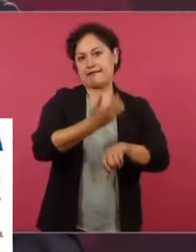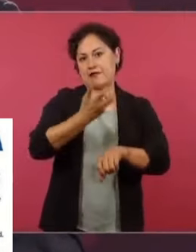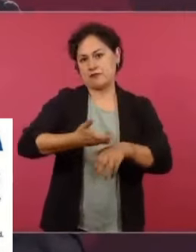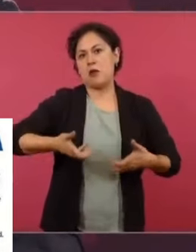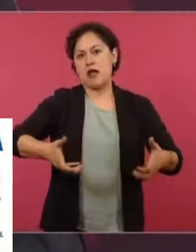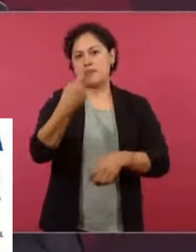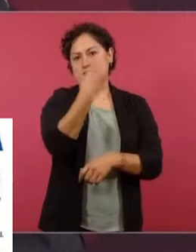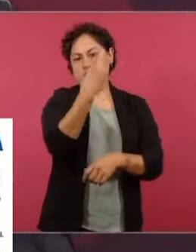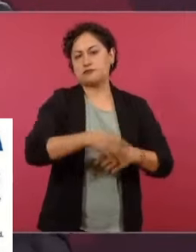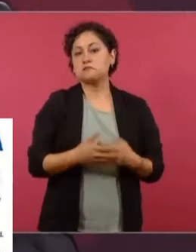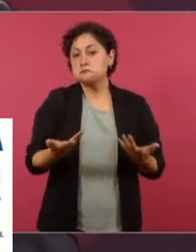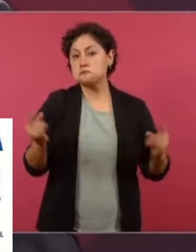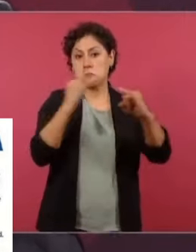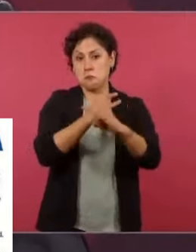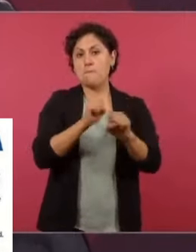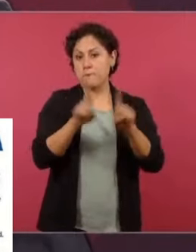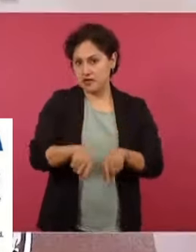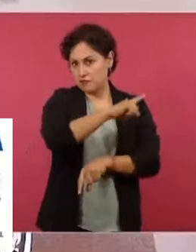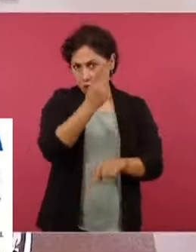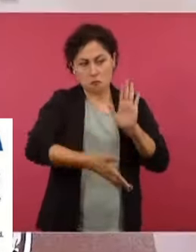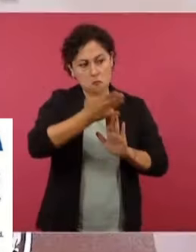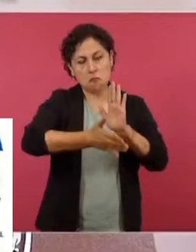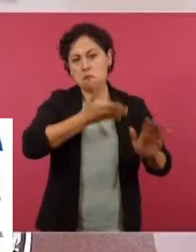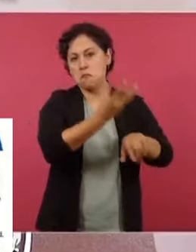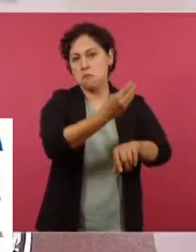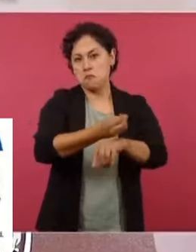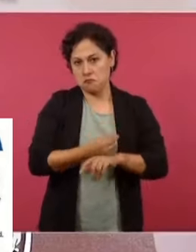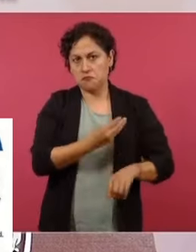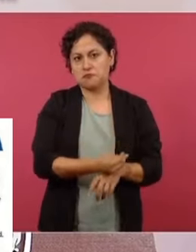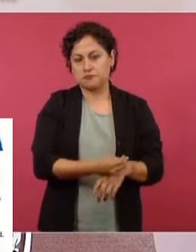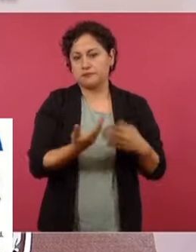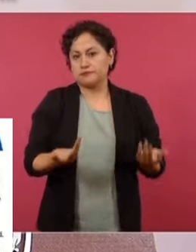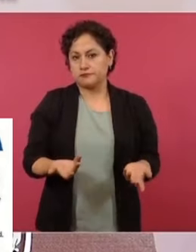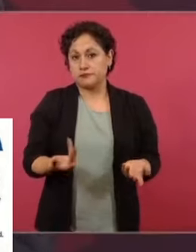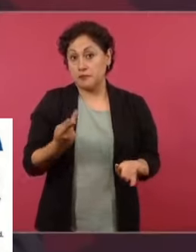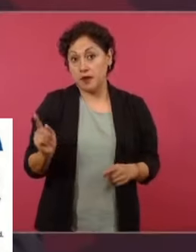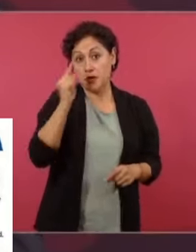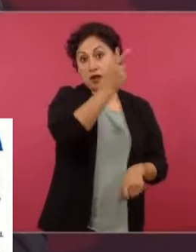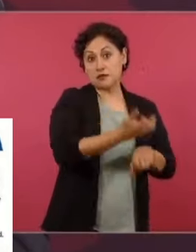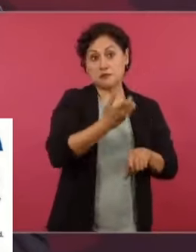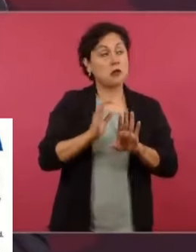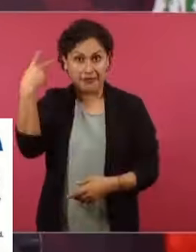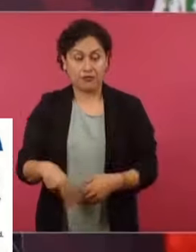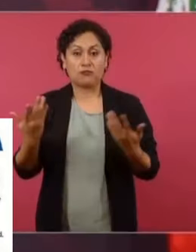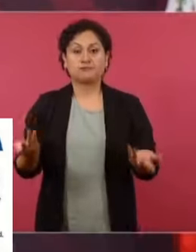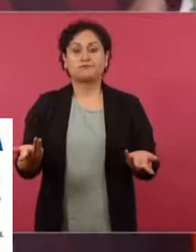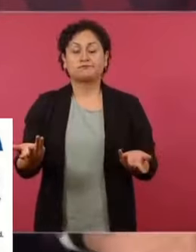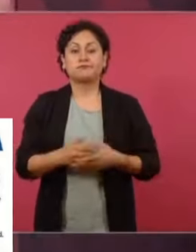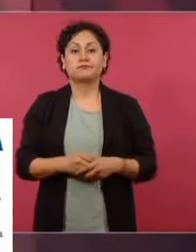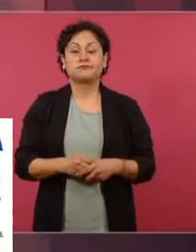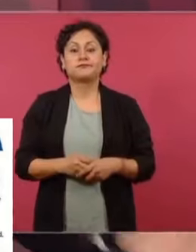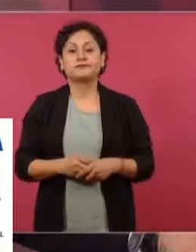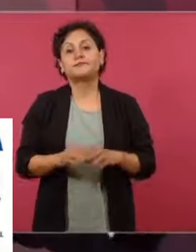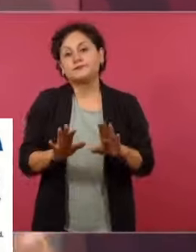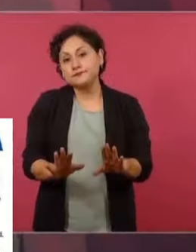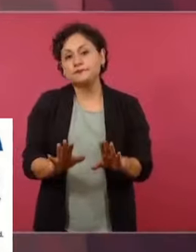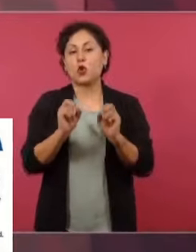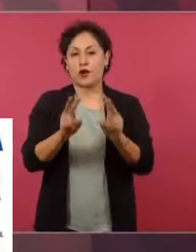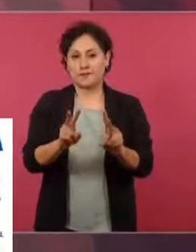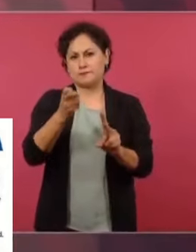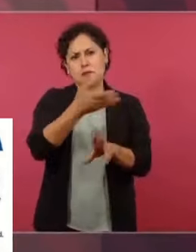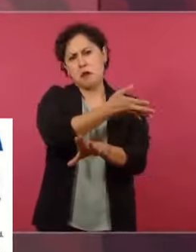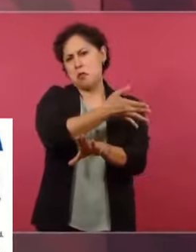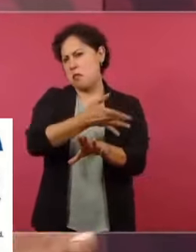y las carreteras de Estados Unidos, destruyendo nuestro territorio. Entonces llegamos al gobierno,